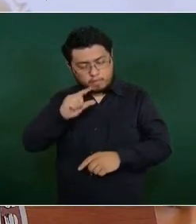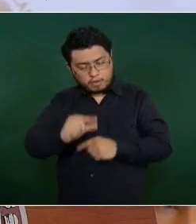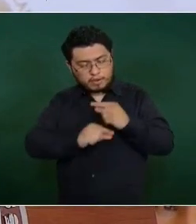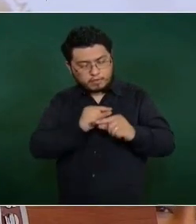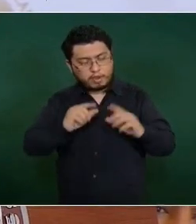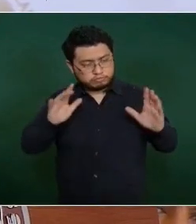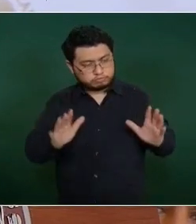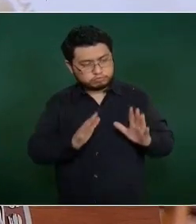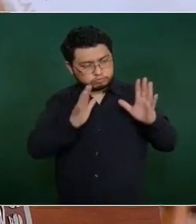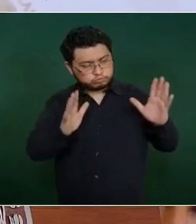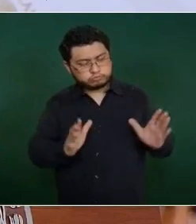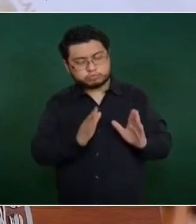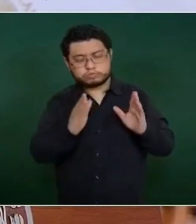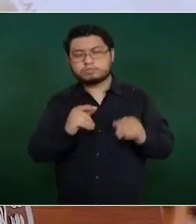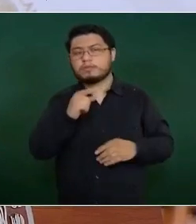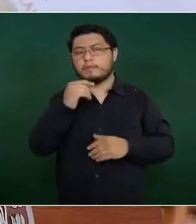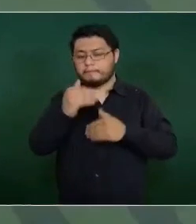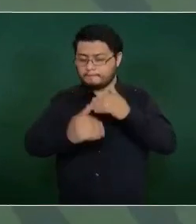O sea,